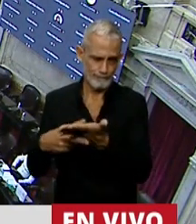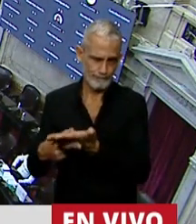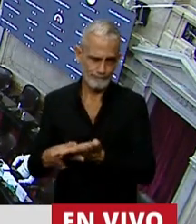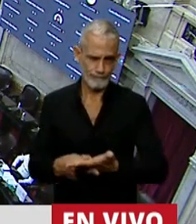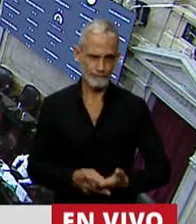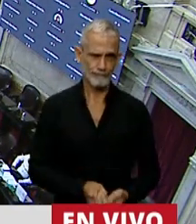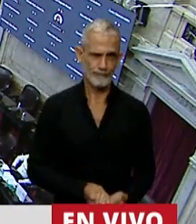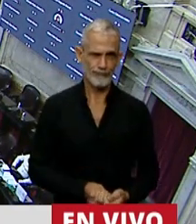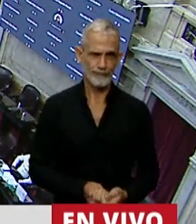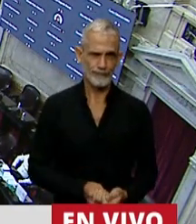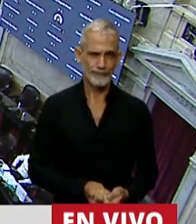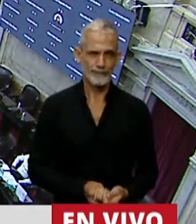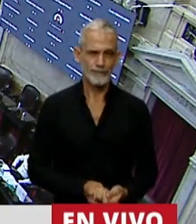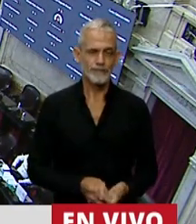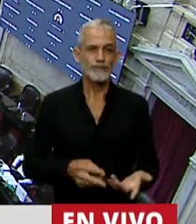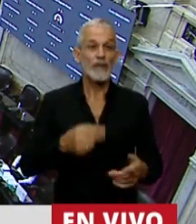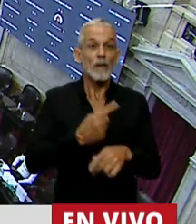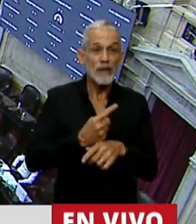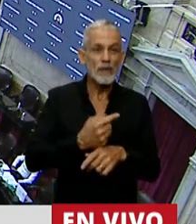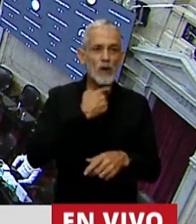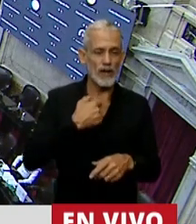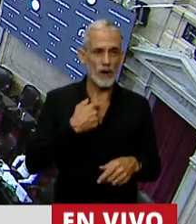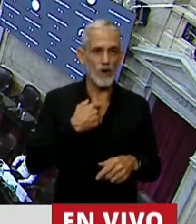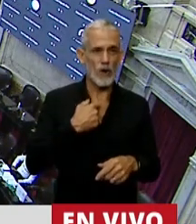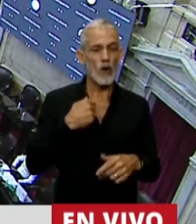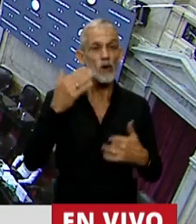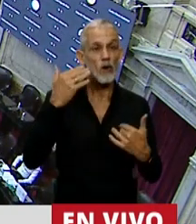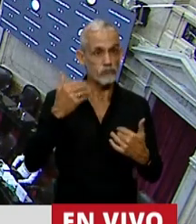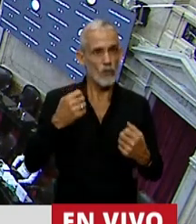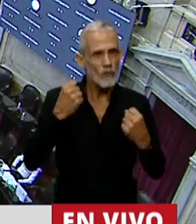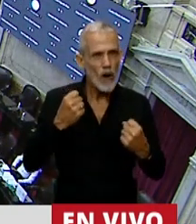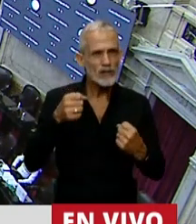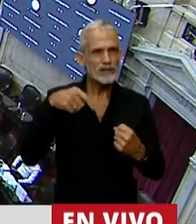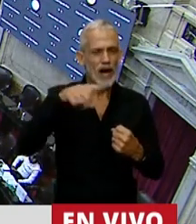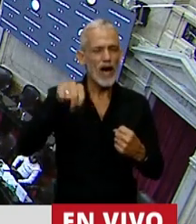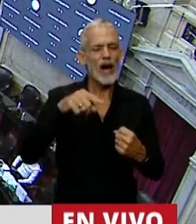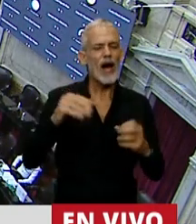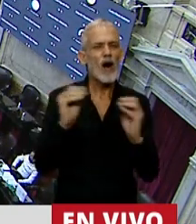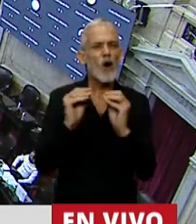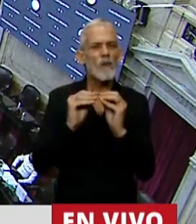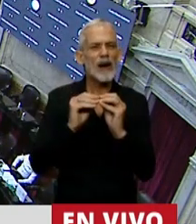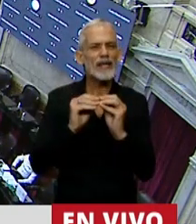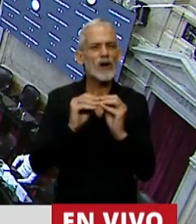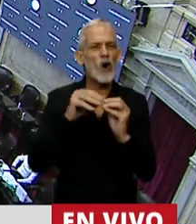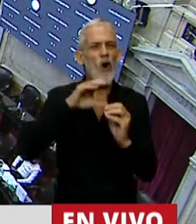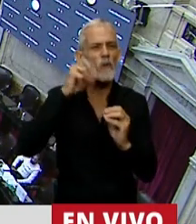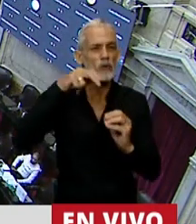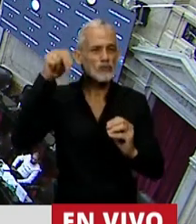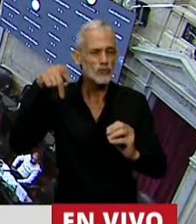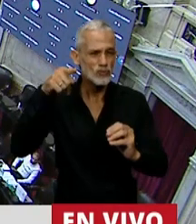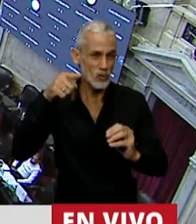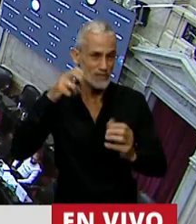Señor presidente, quiero antes que nada mandarle mucha fuerza a nuestro compañero Oscar Monzón de Salta,